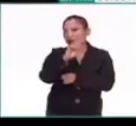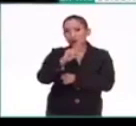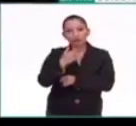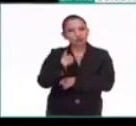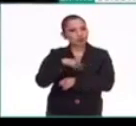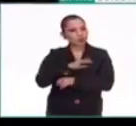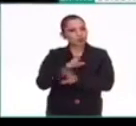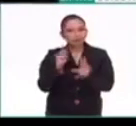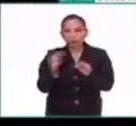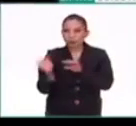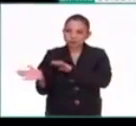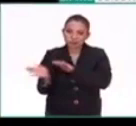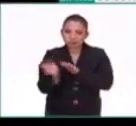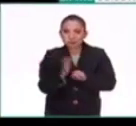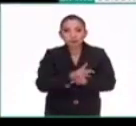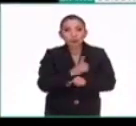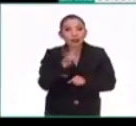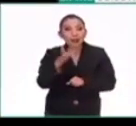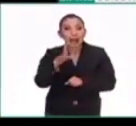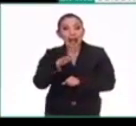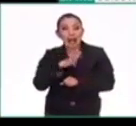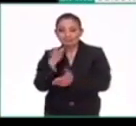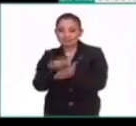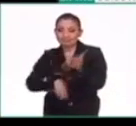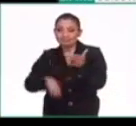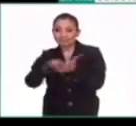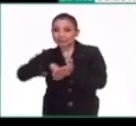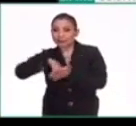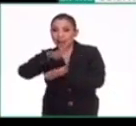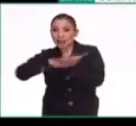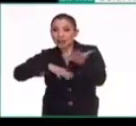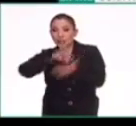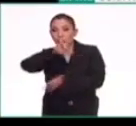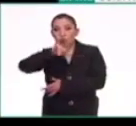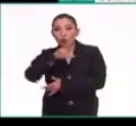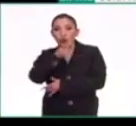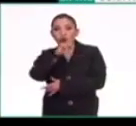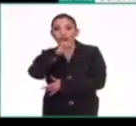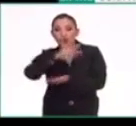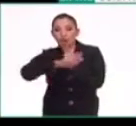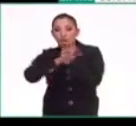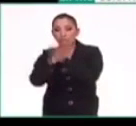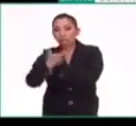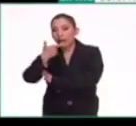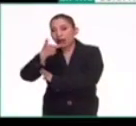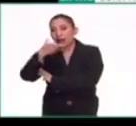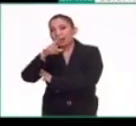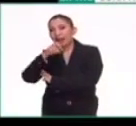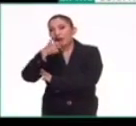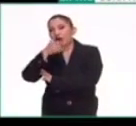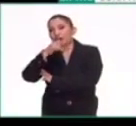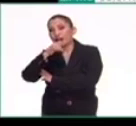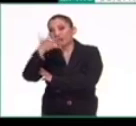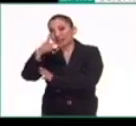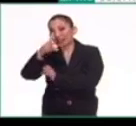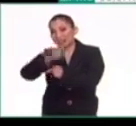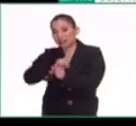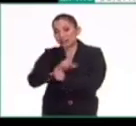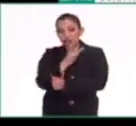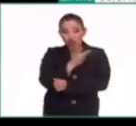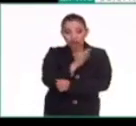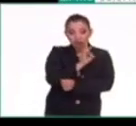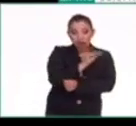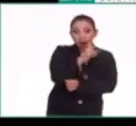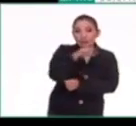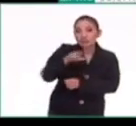nosotros. ¿Por qué? Porque va a haber una corrección del calendario juliano al gregoriano de 10 días. Por lo tanto, el 2 de febrero es